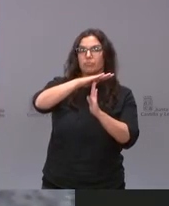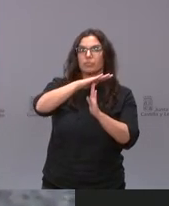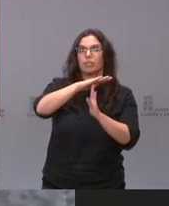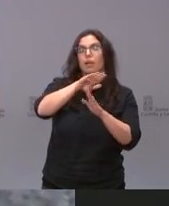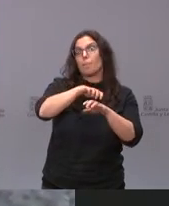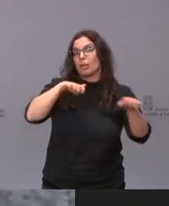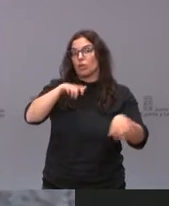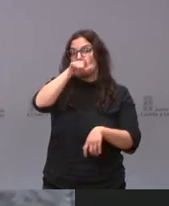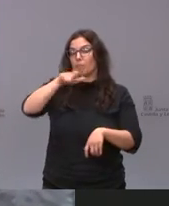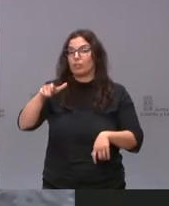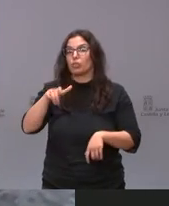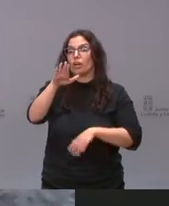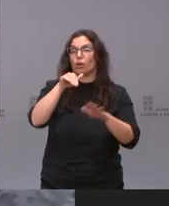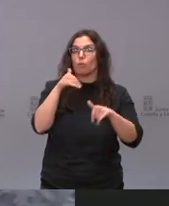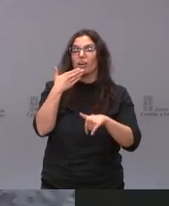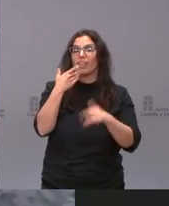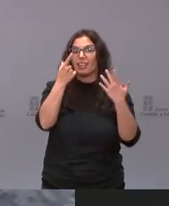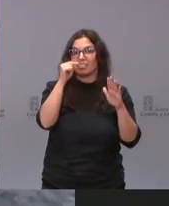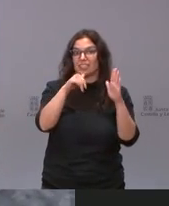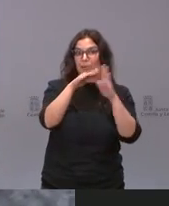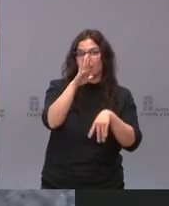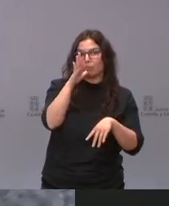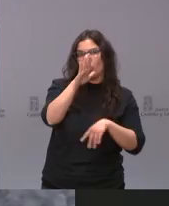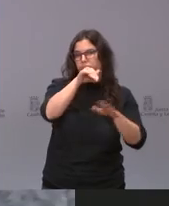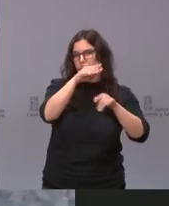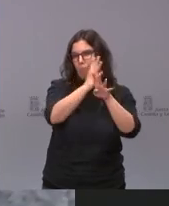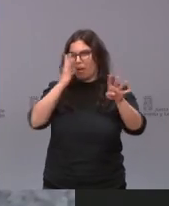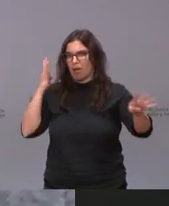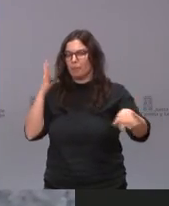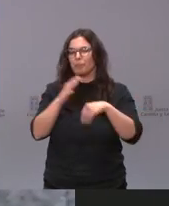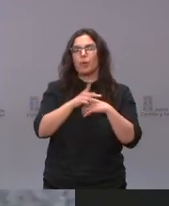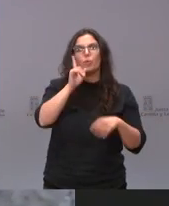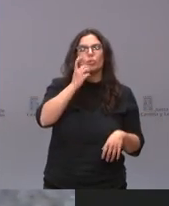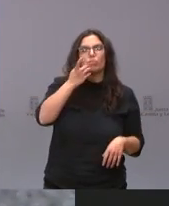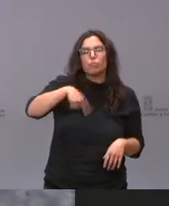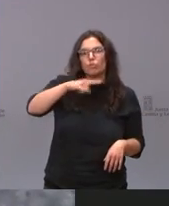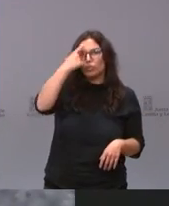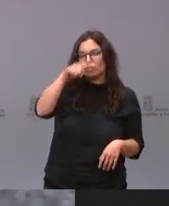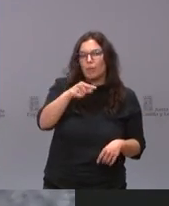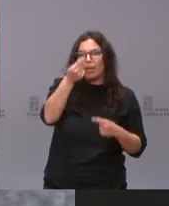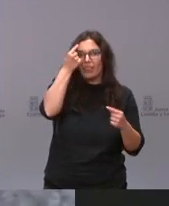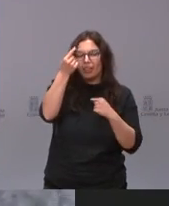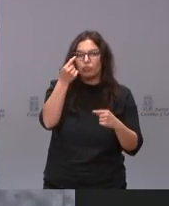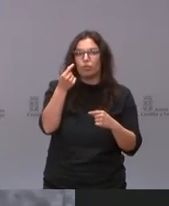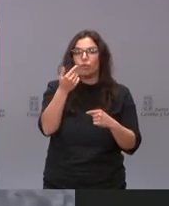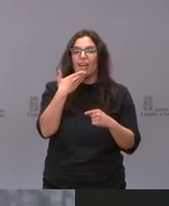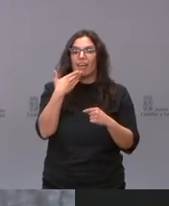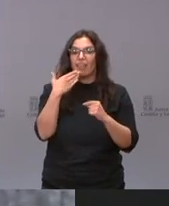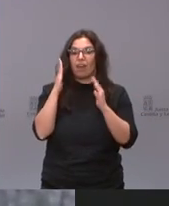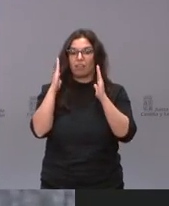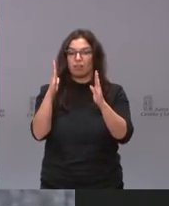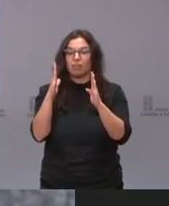precisamente mayores de 60 años en esas vacunaciones masivas pero no sé si tienen algún dato referencia de los menores de 60 años